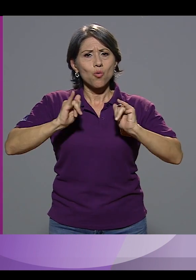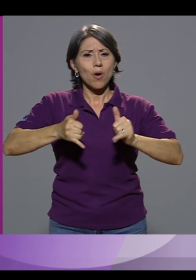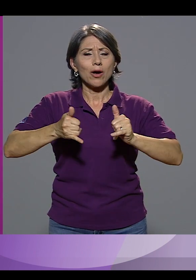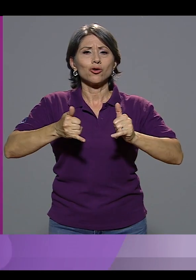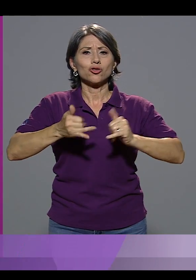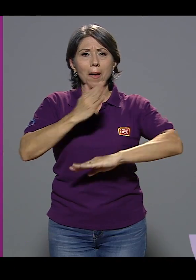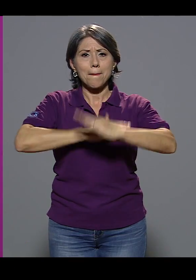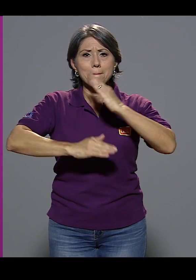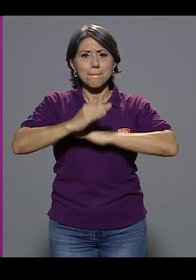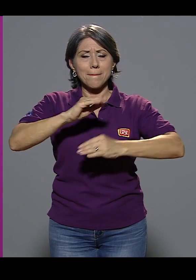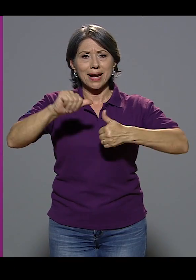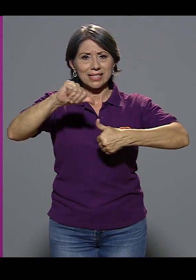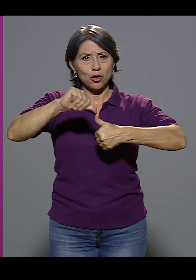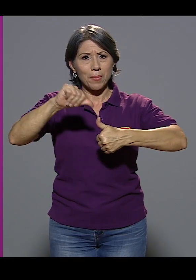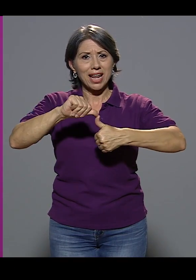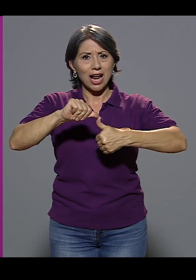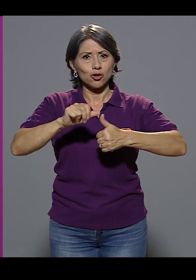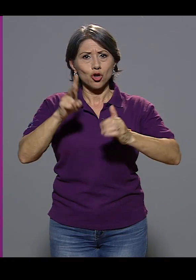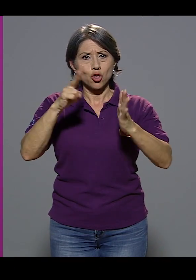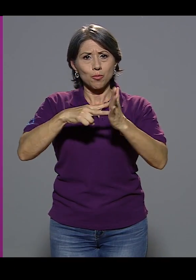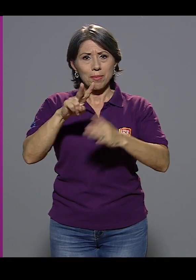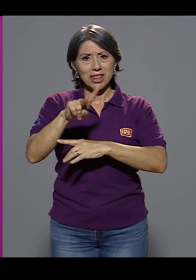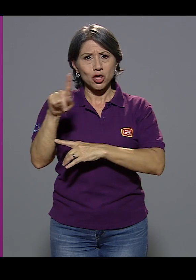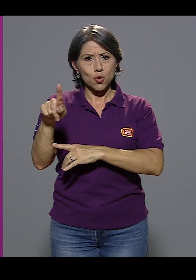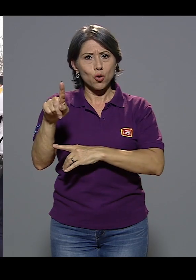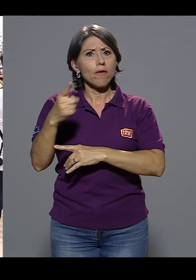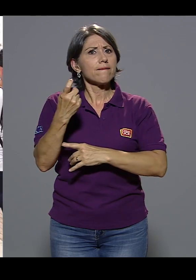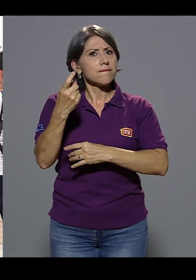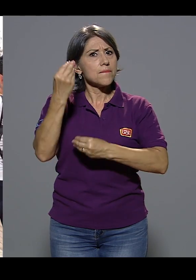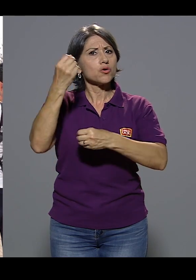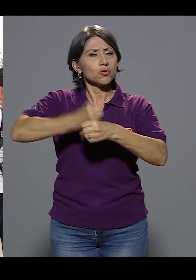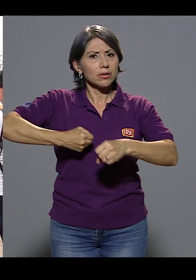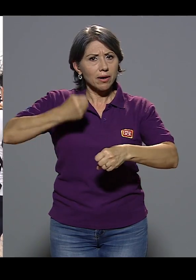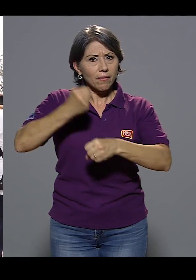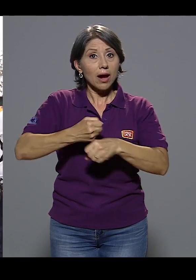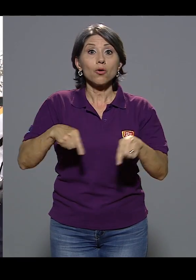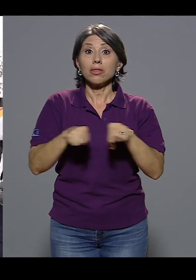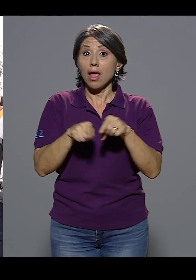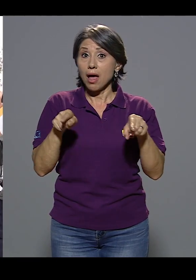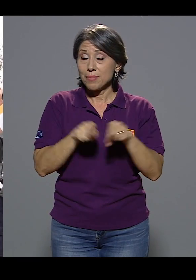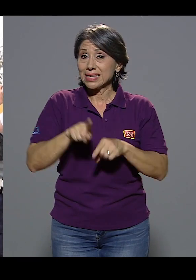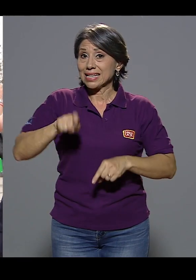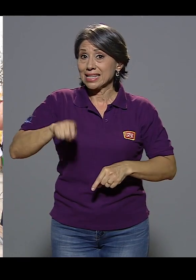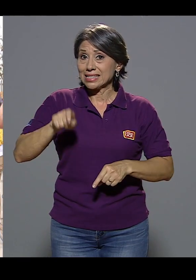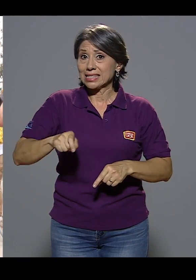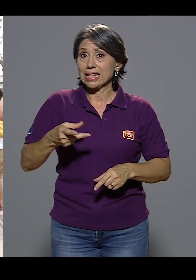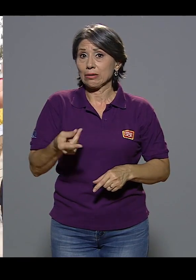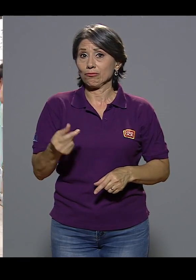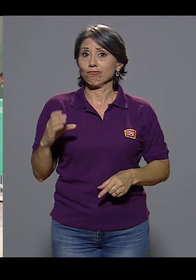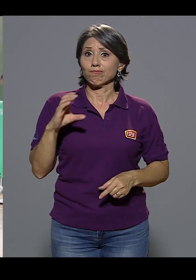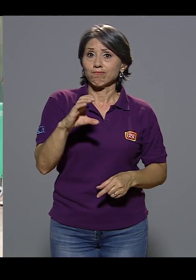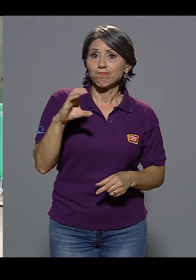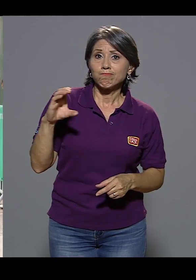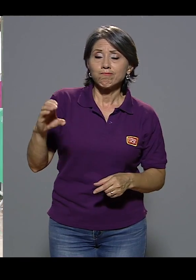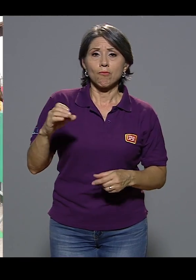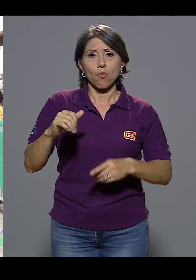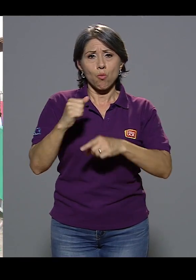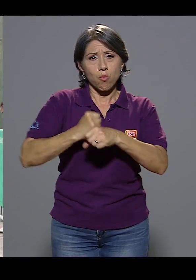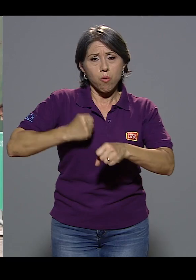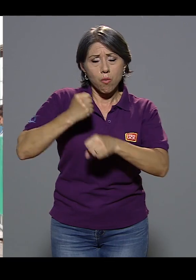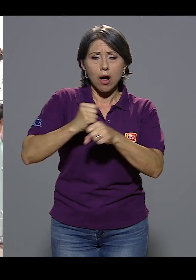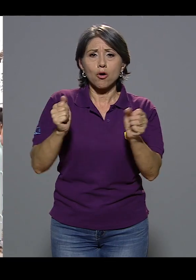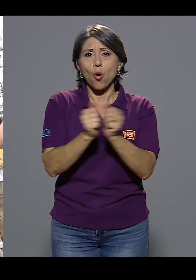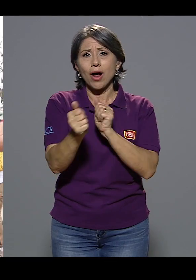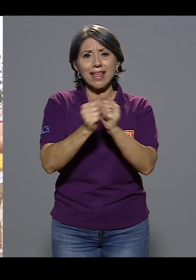Paracentroamericanos. Y hay mucho trabajo por delante, inversión también que se va a tener que hacer con los atletas de rendimiento.